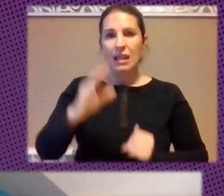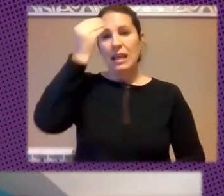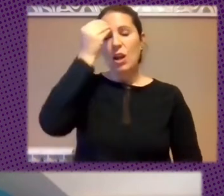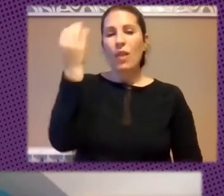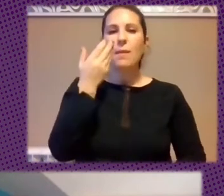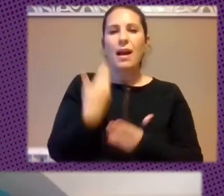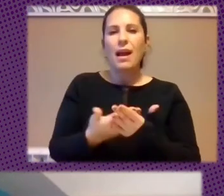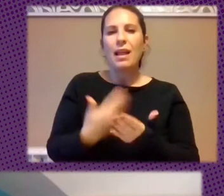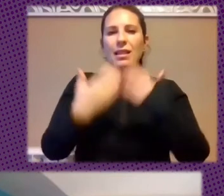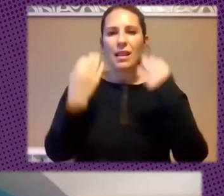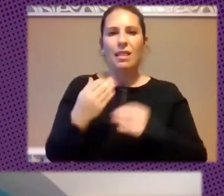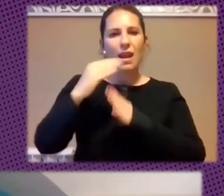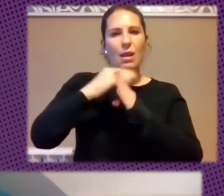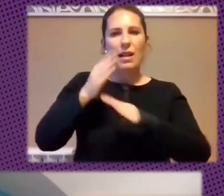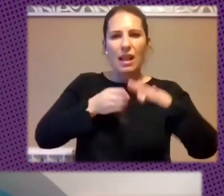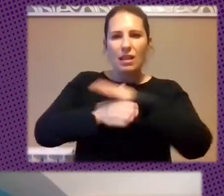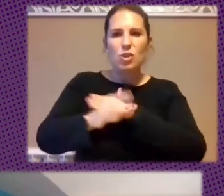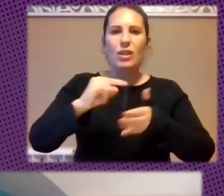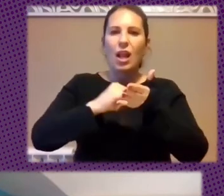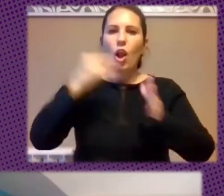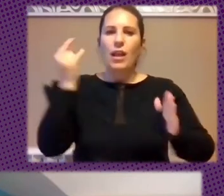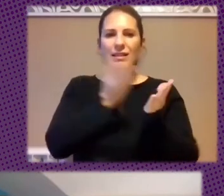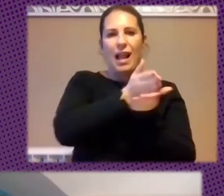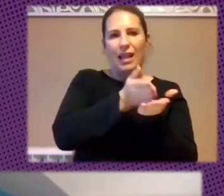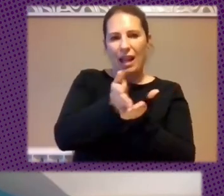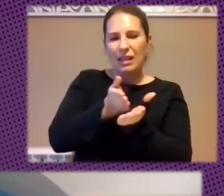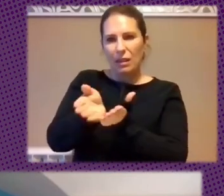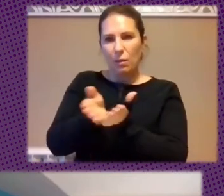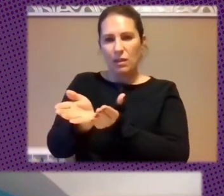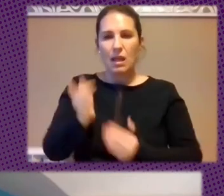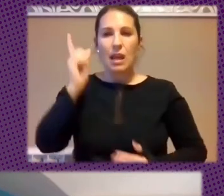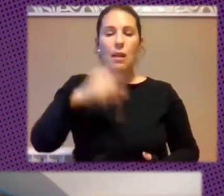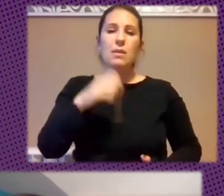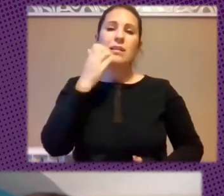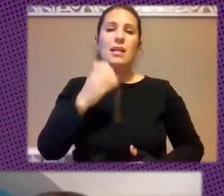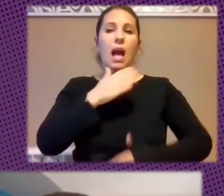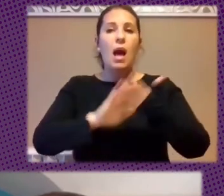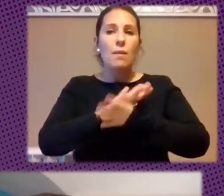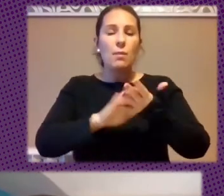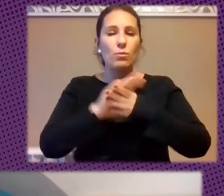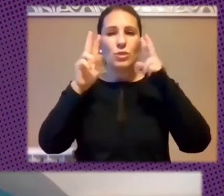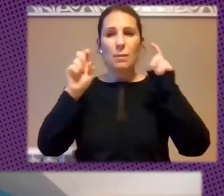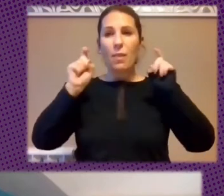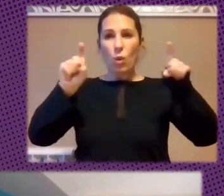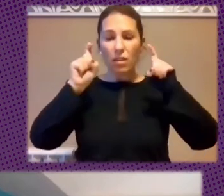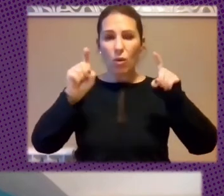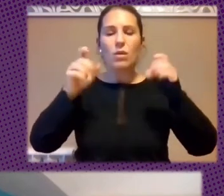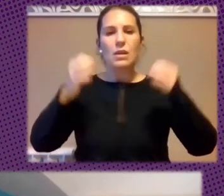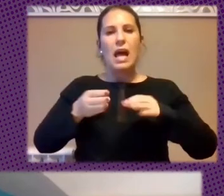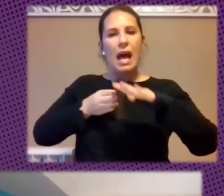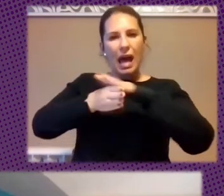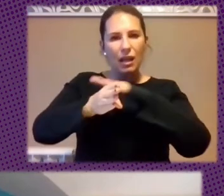Algún Nivel De Acceso A Tecnologías Alternativas Y También Si Estamos Hablando De La Educación Acceso A Una